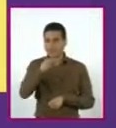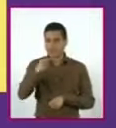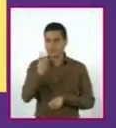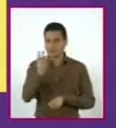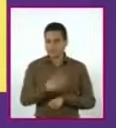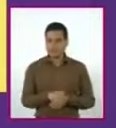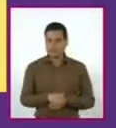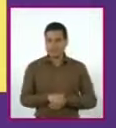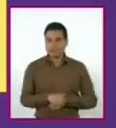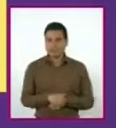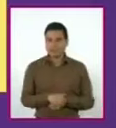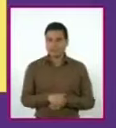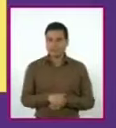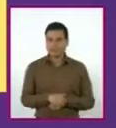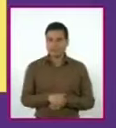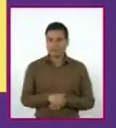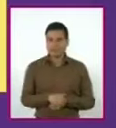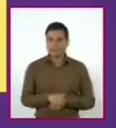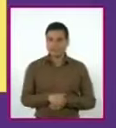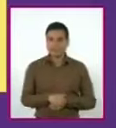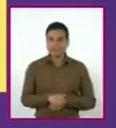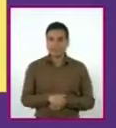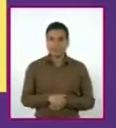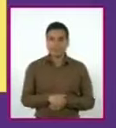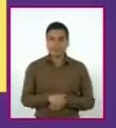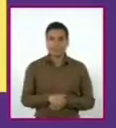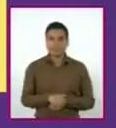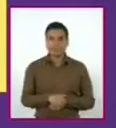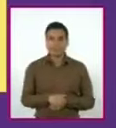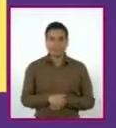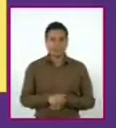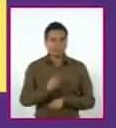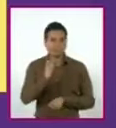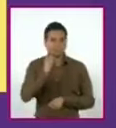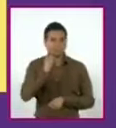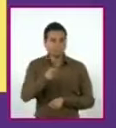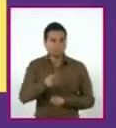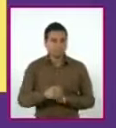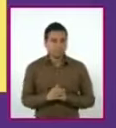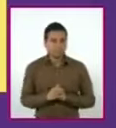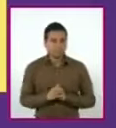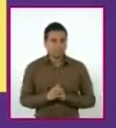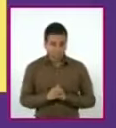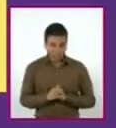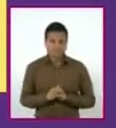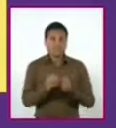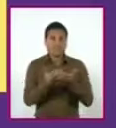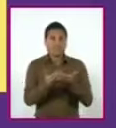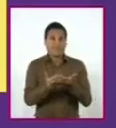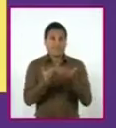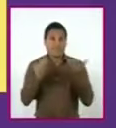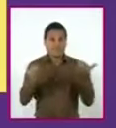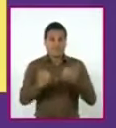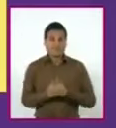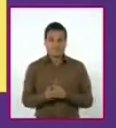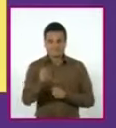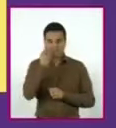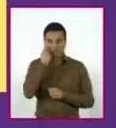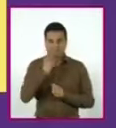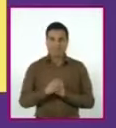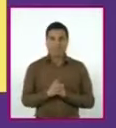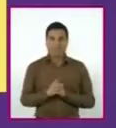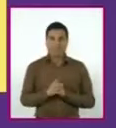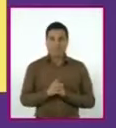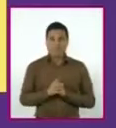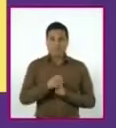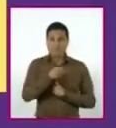a menos 4. Esto quiere decir que voy a sustituir ahora el valor de menos